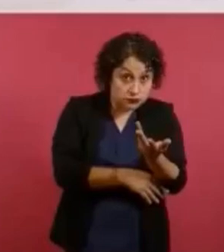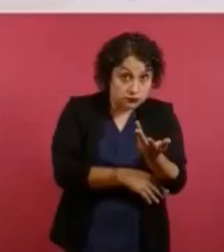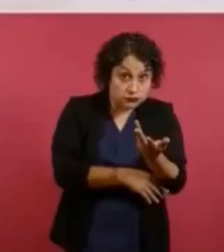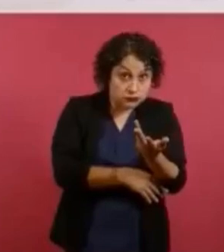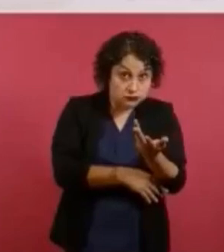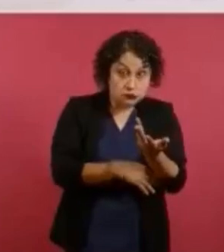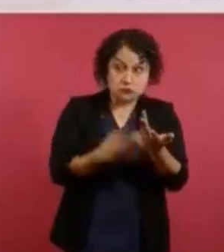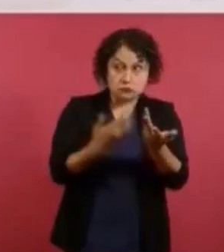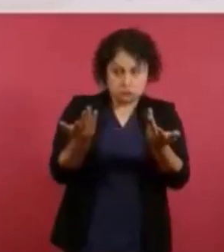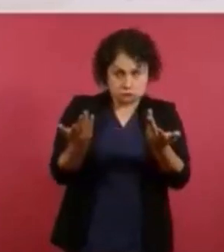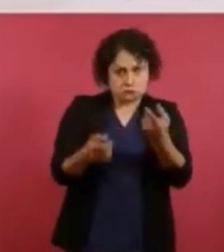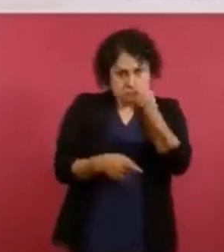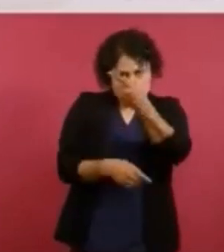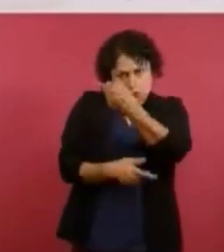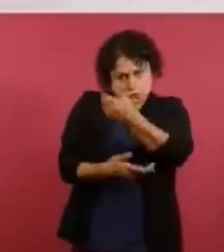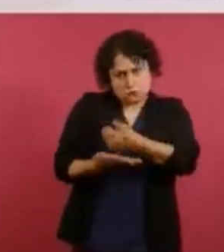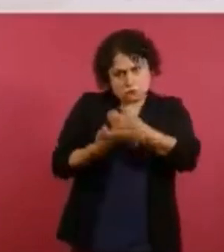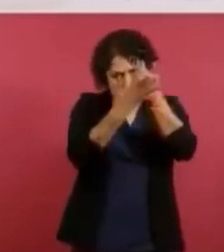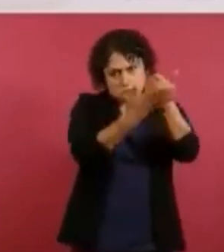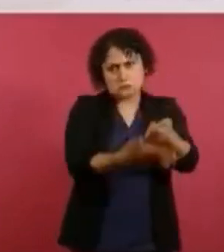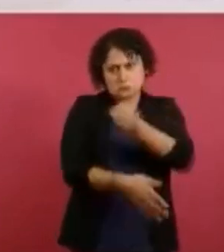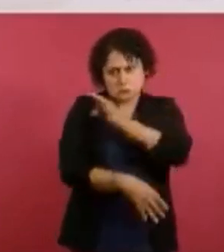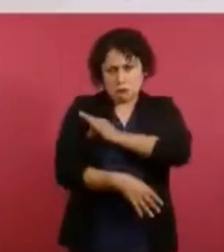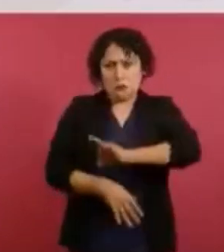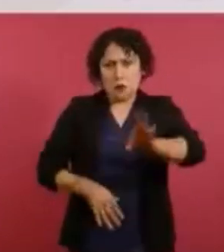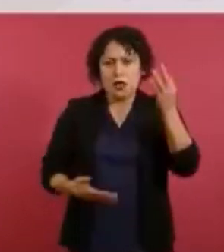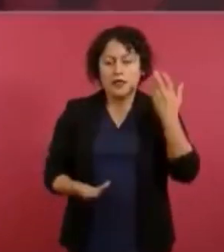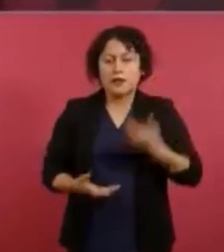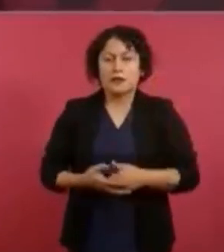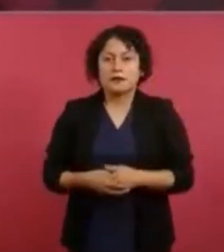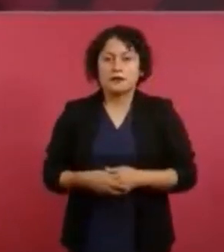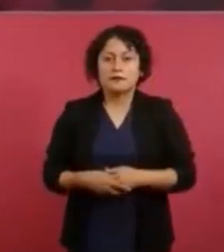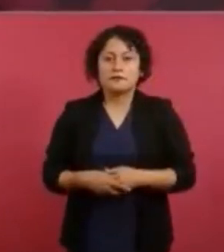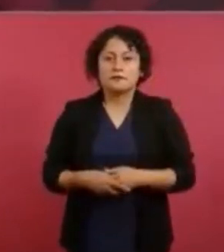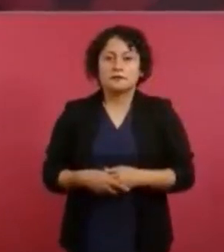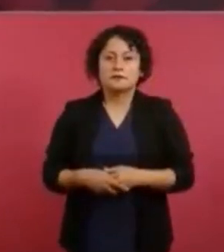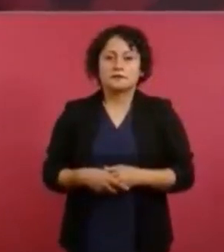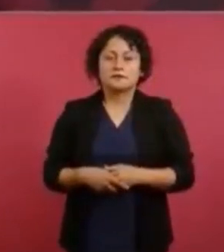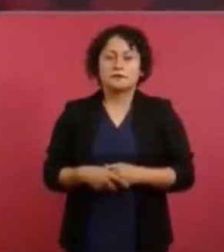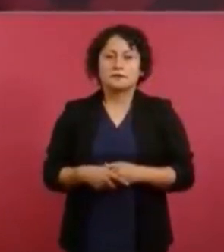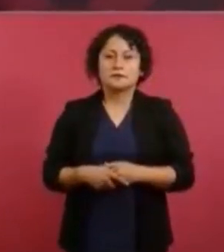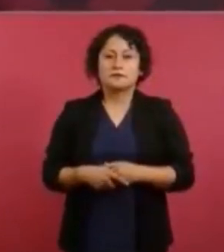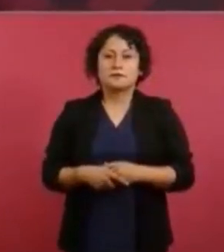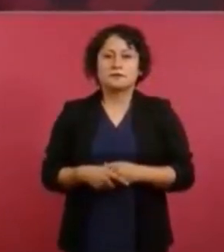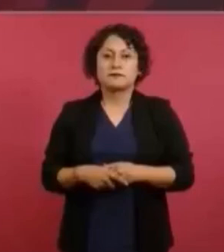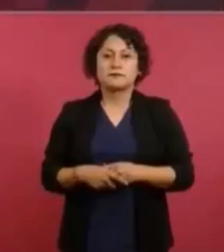Y él puede ayudar y